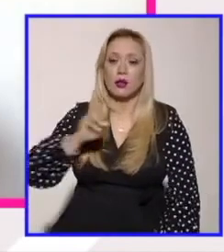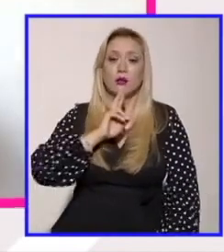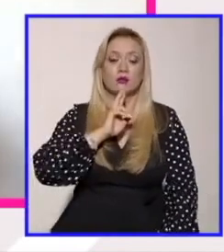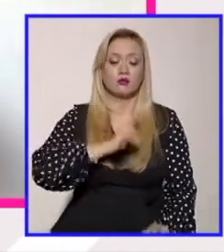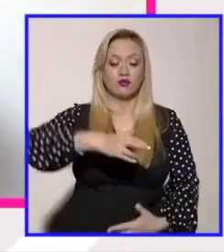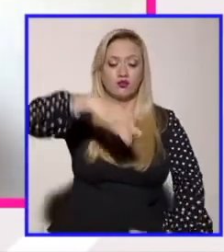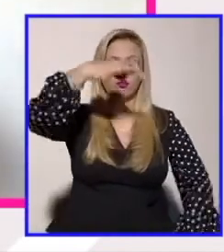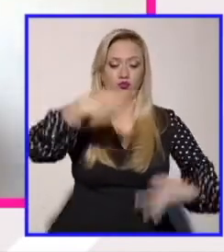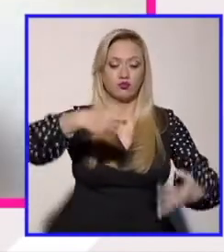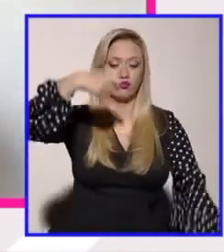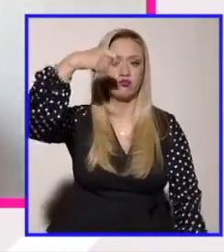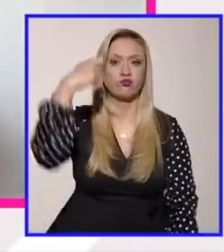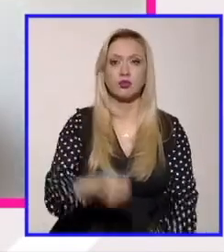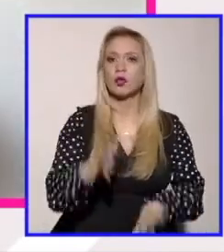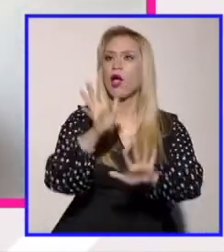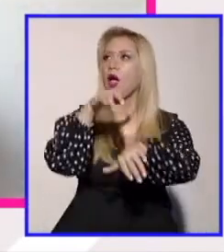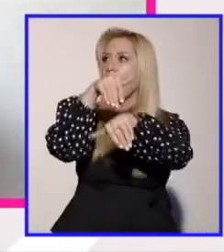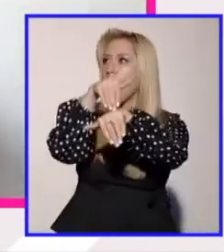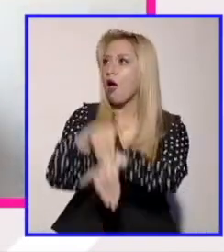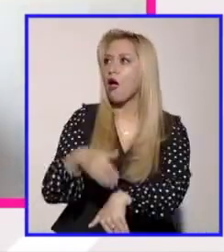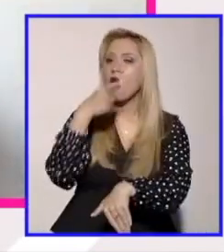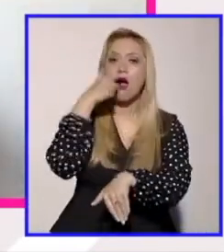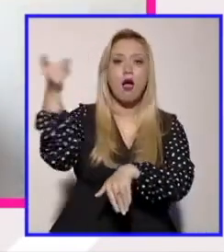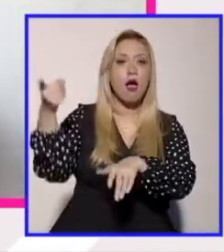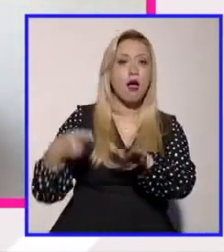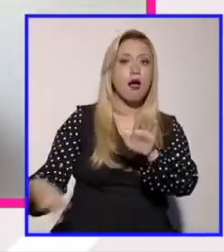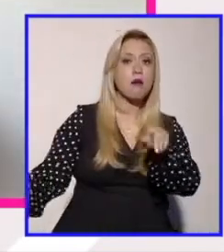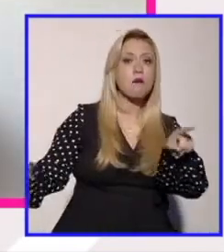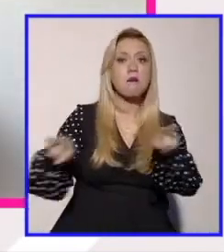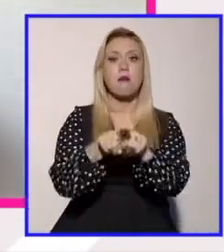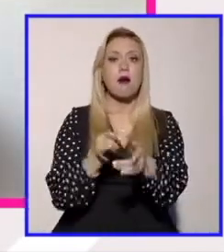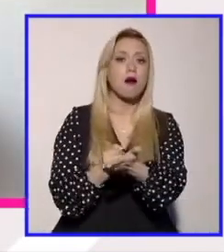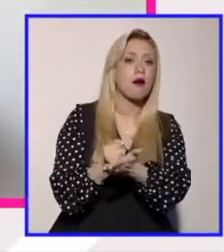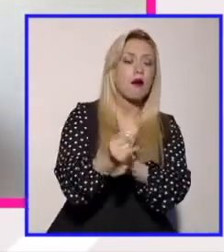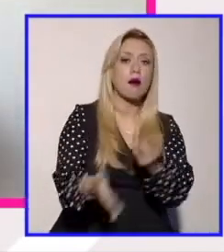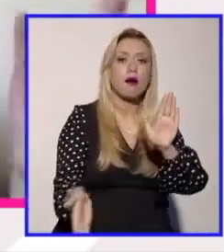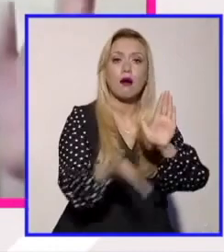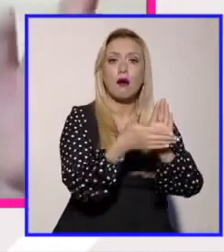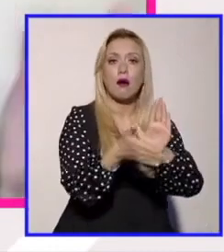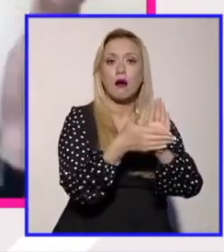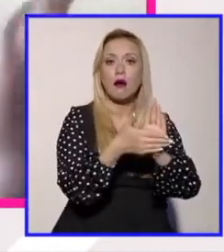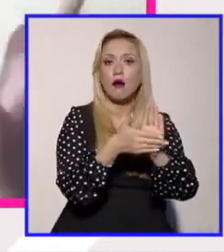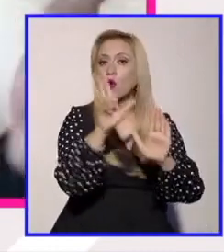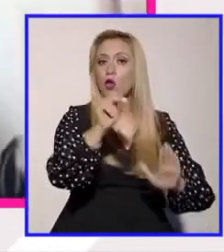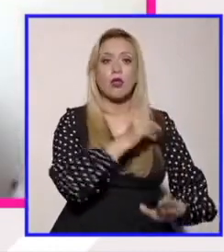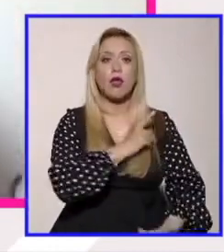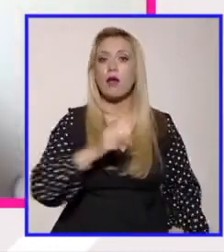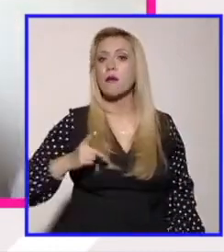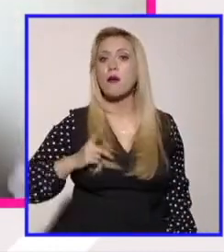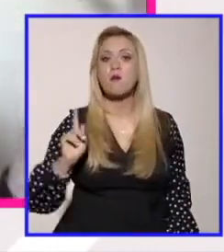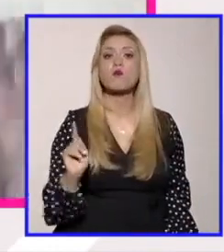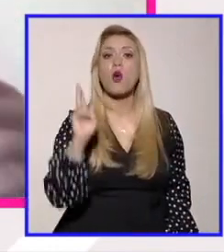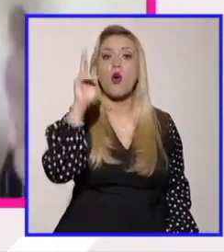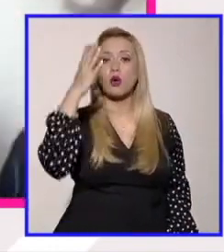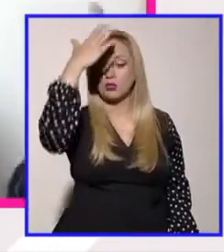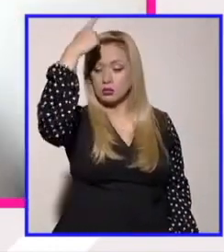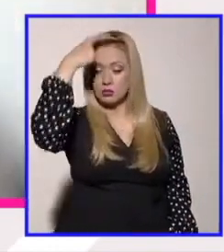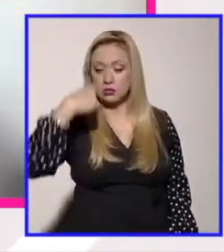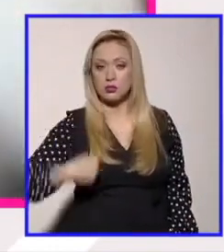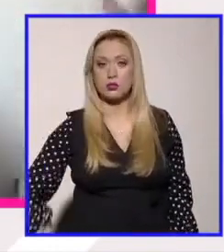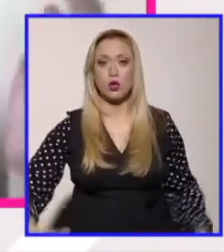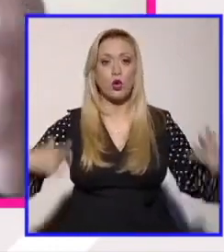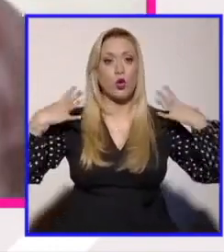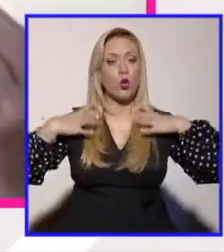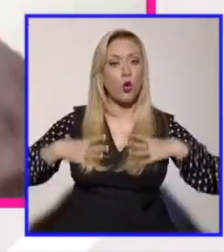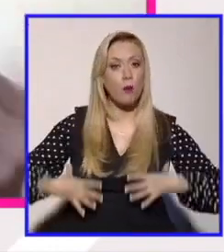discriminación basada en estereotipos y se gana el caso para decir justo como se está escribiendo un rol